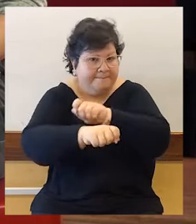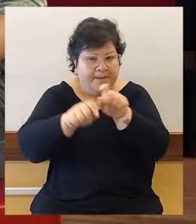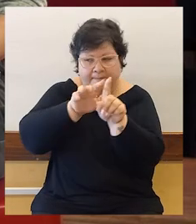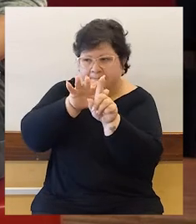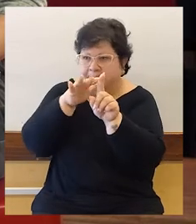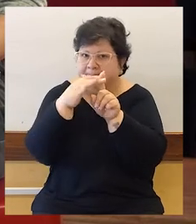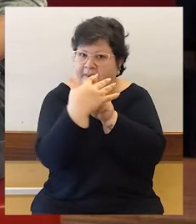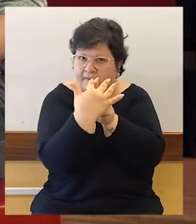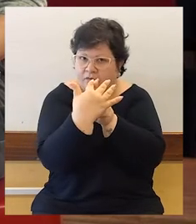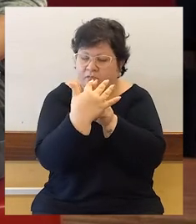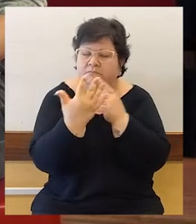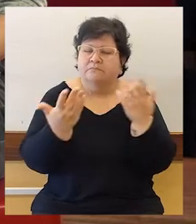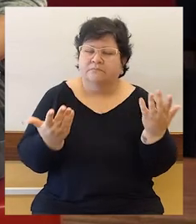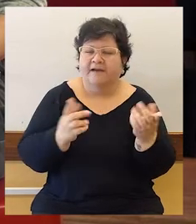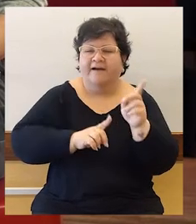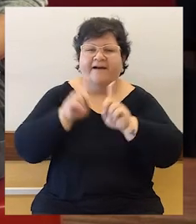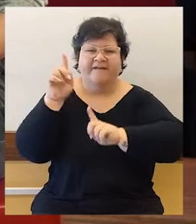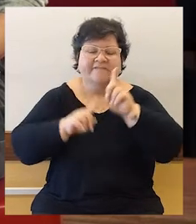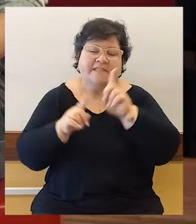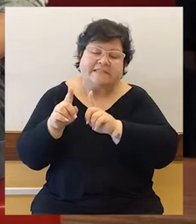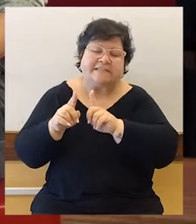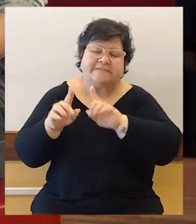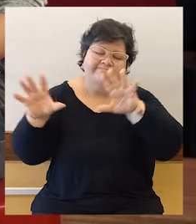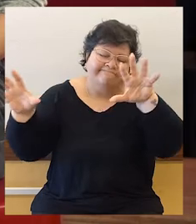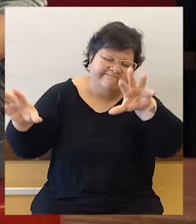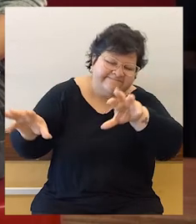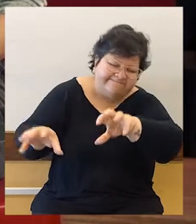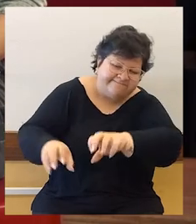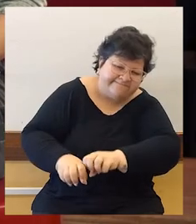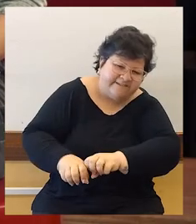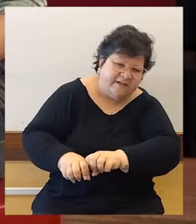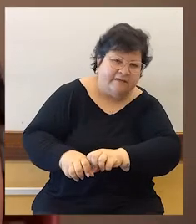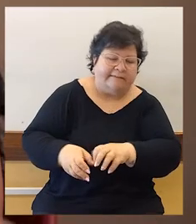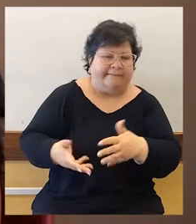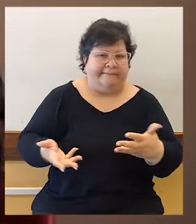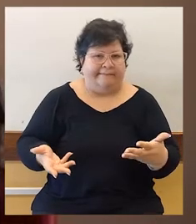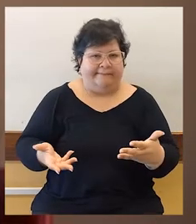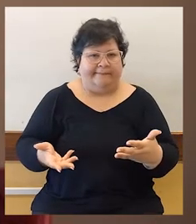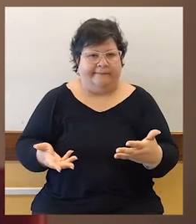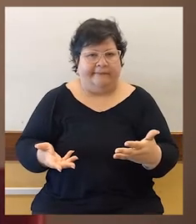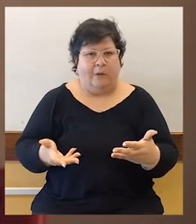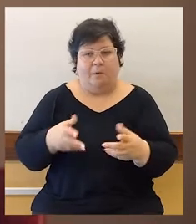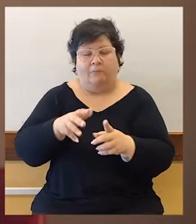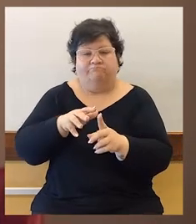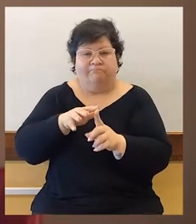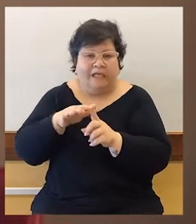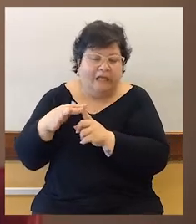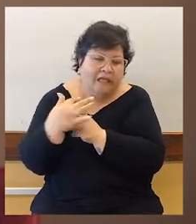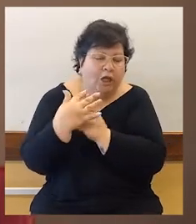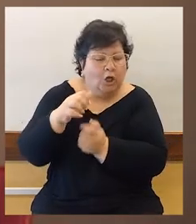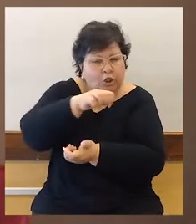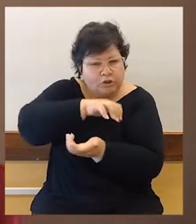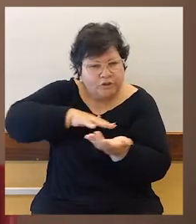en forma nociva, como lo hace con el ecosistema. Pero de todas